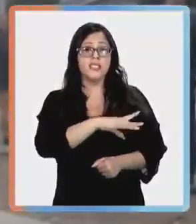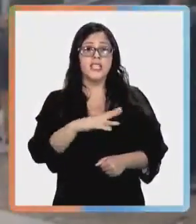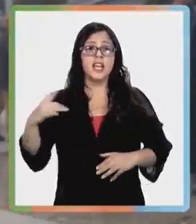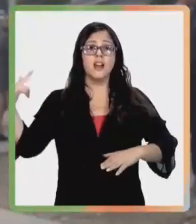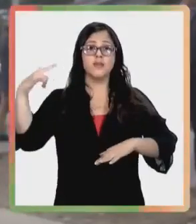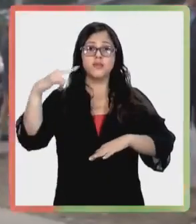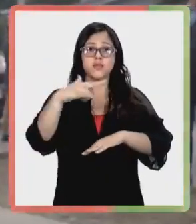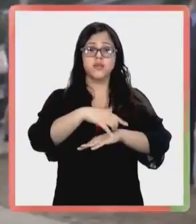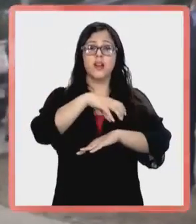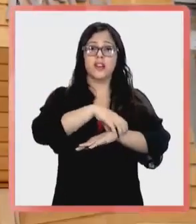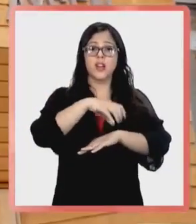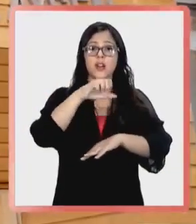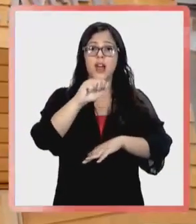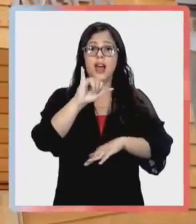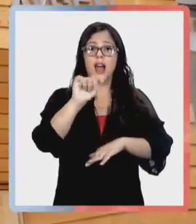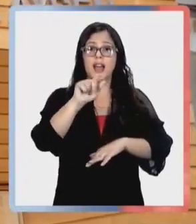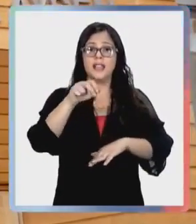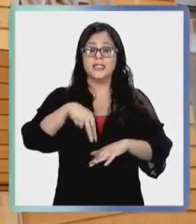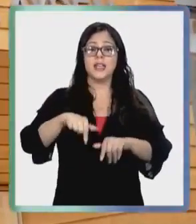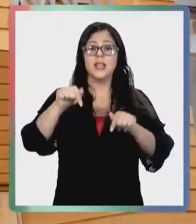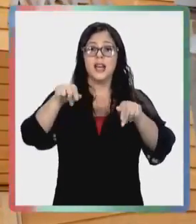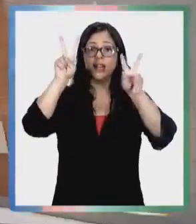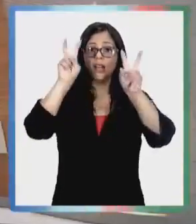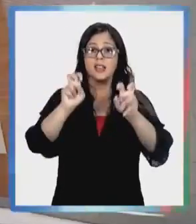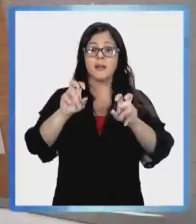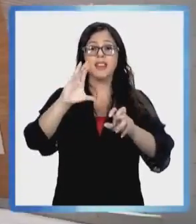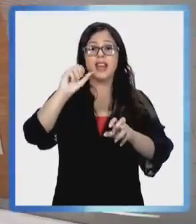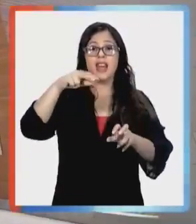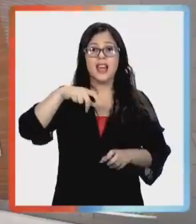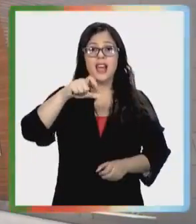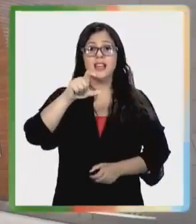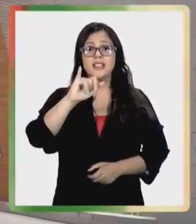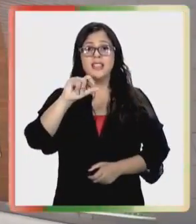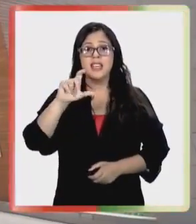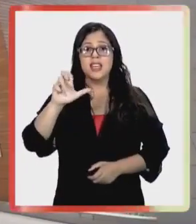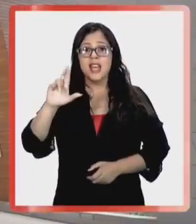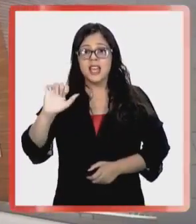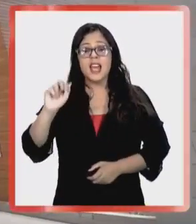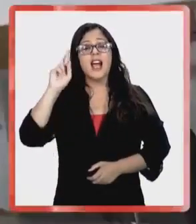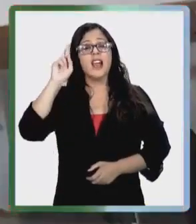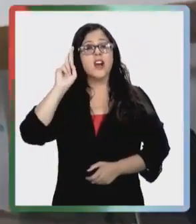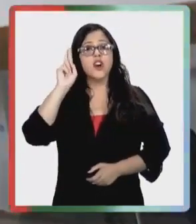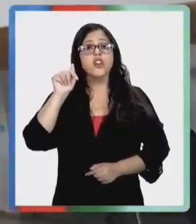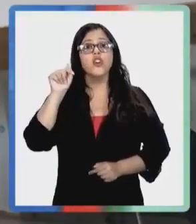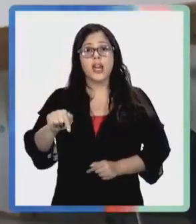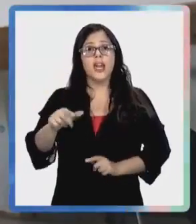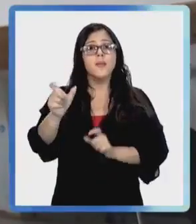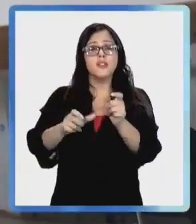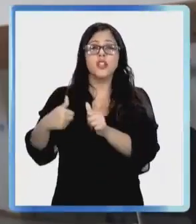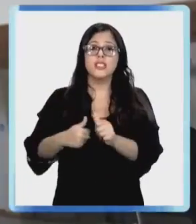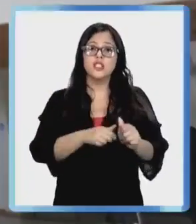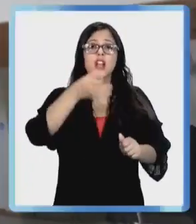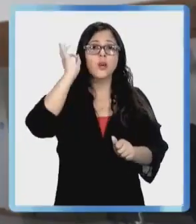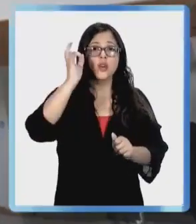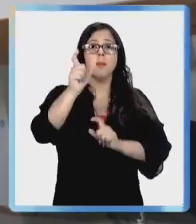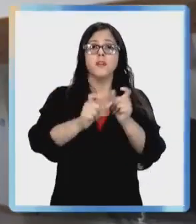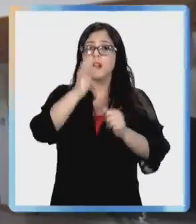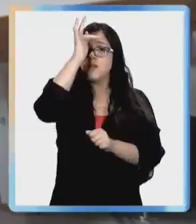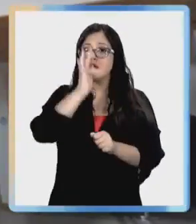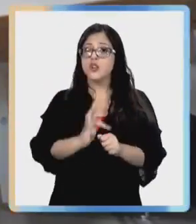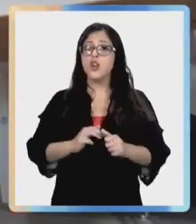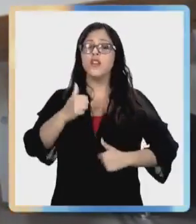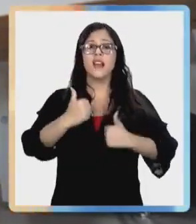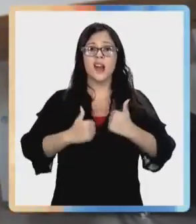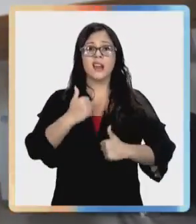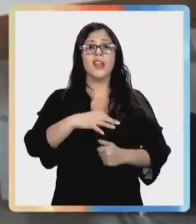regreso a Chile, el avión presidencial lo llevó a la región de Aysén. Sobre el episodio en la cancillería recordó que los asesores que estaban en aquella reunión